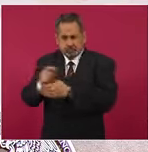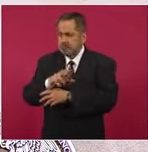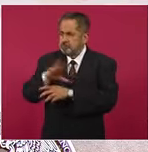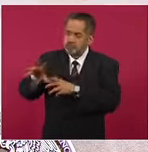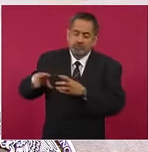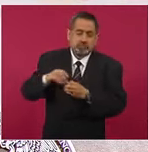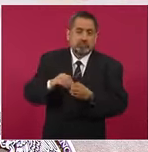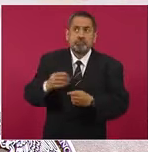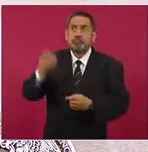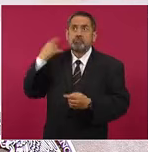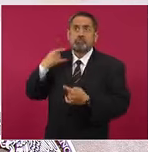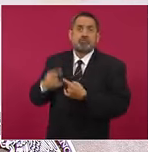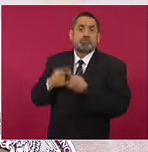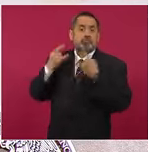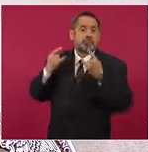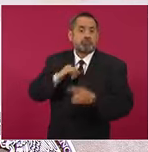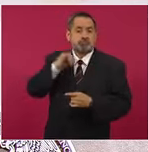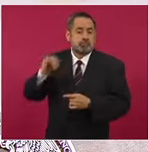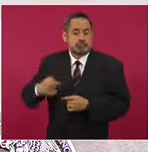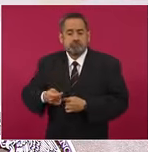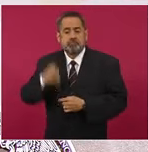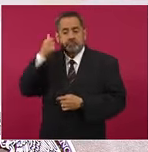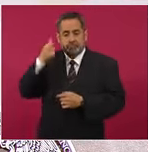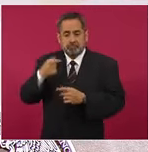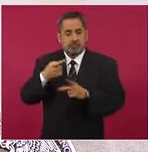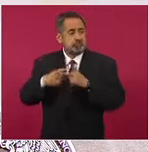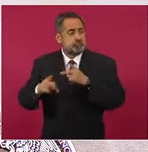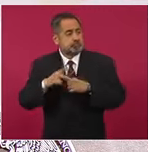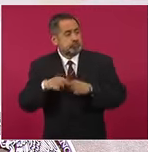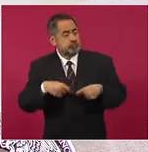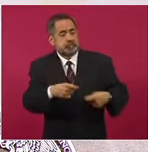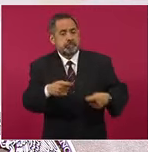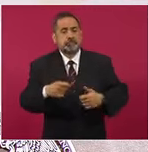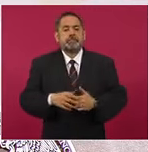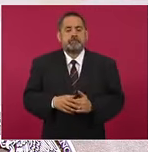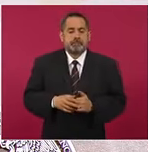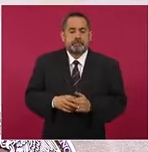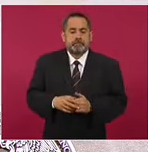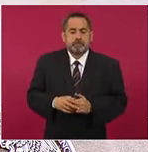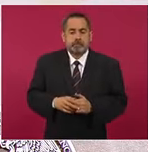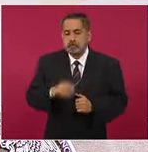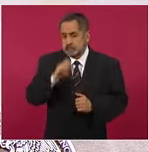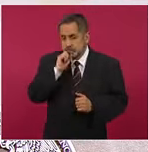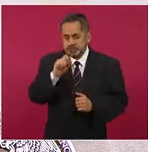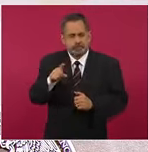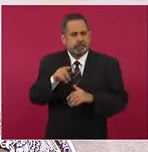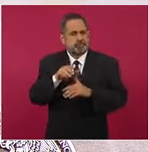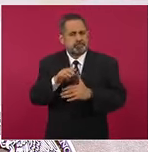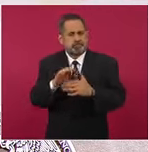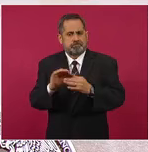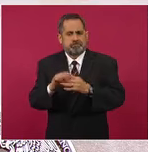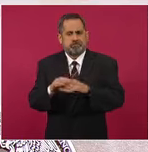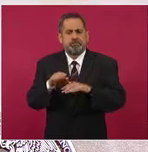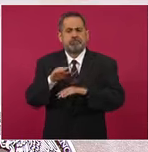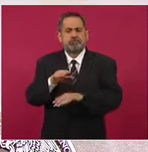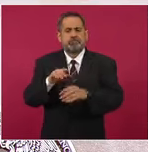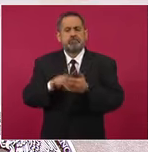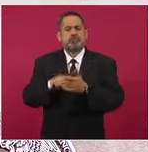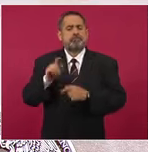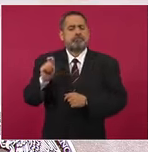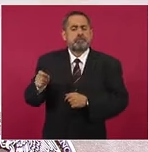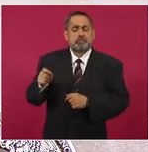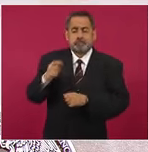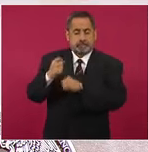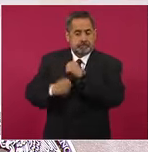sin precedentes en la juventud del país. Por otra parte, decirles en lo que respecta al caso del